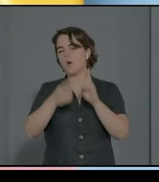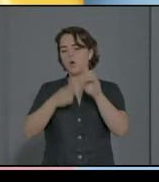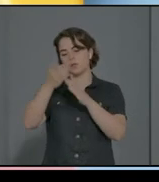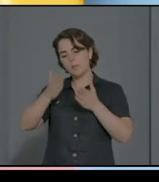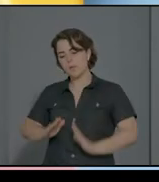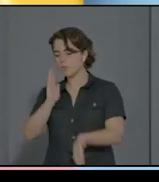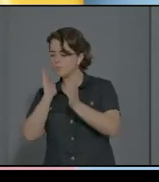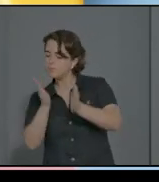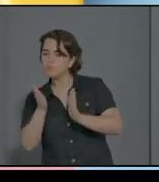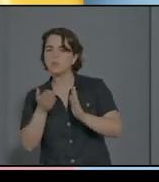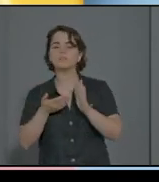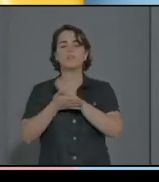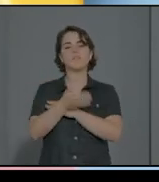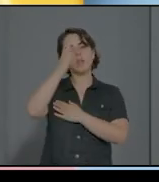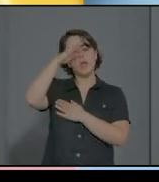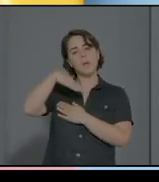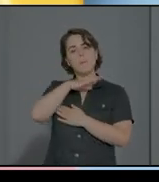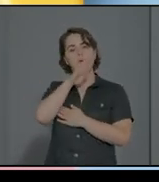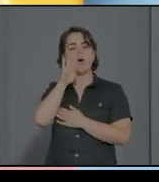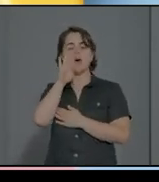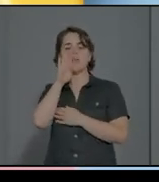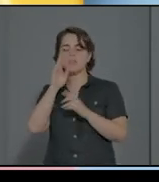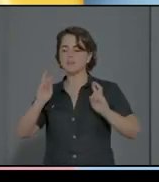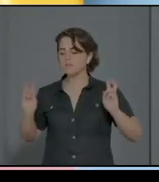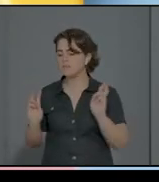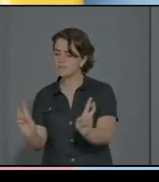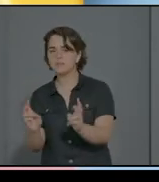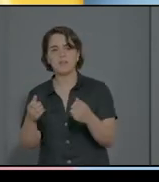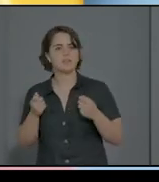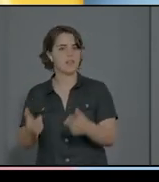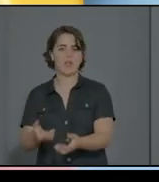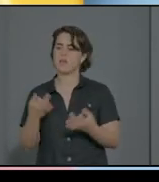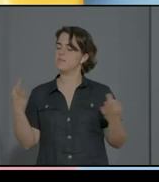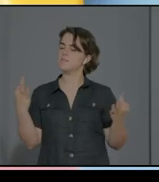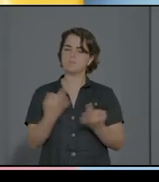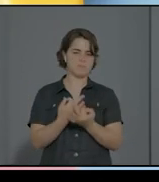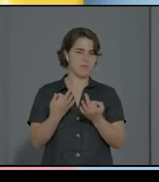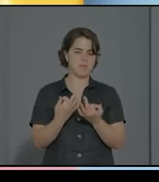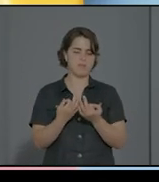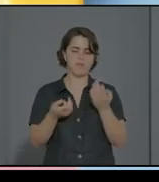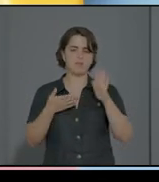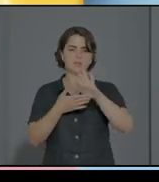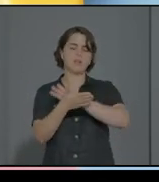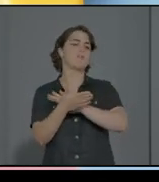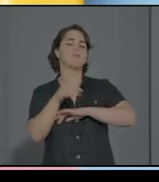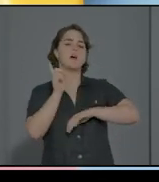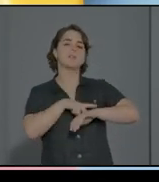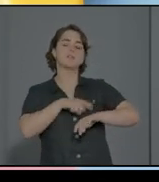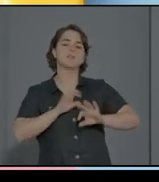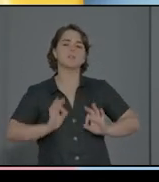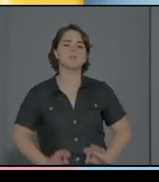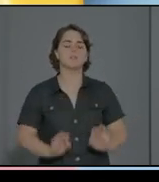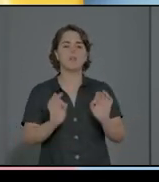digamos, la estimulación adecuada, es decir, un tiempo, digamos, de relación adecuada, más que